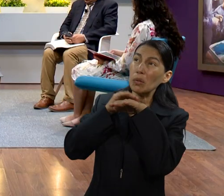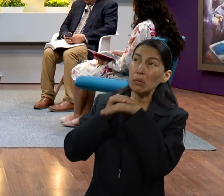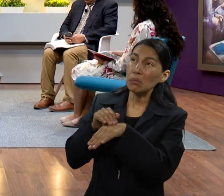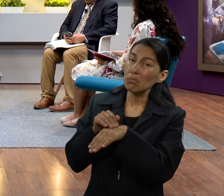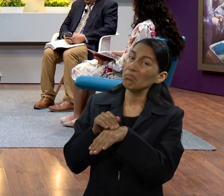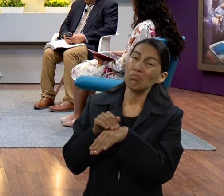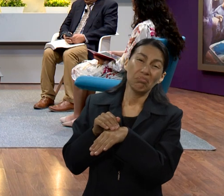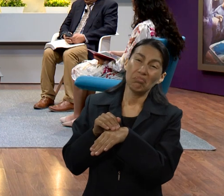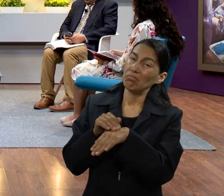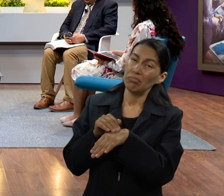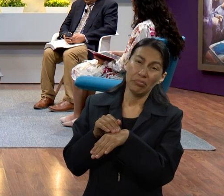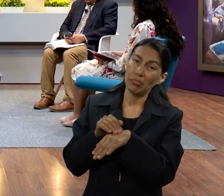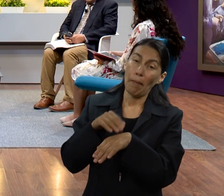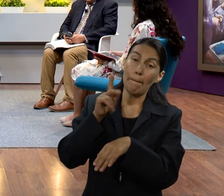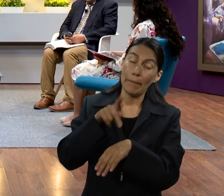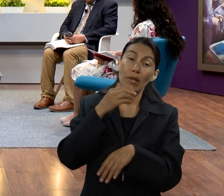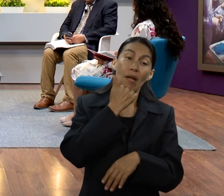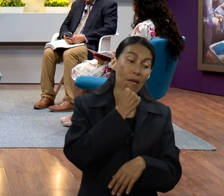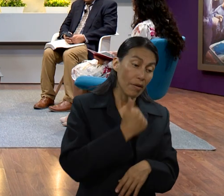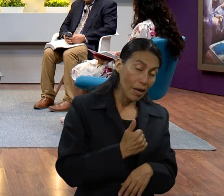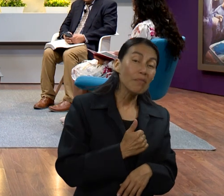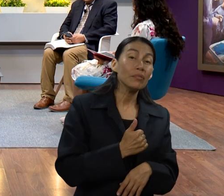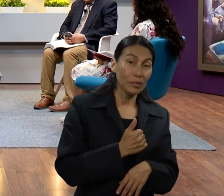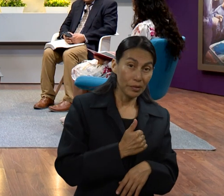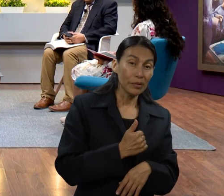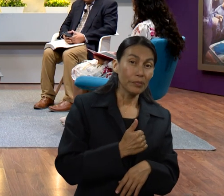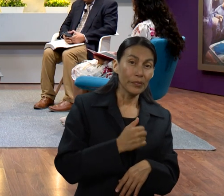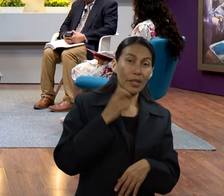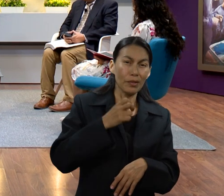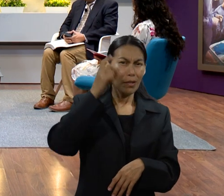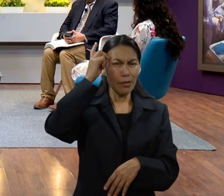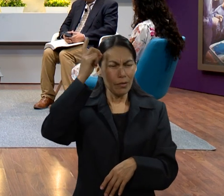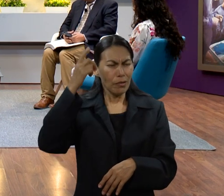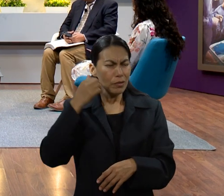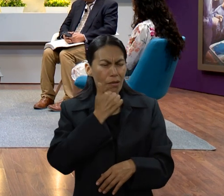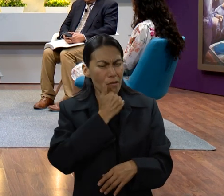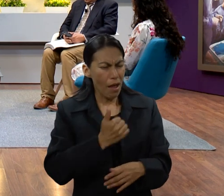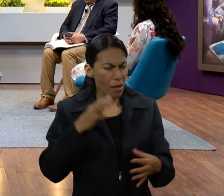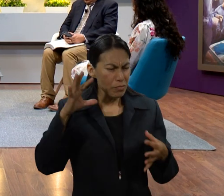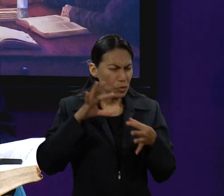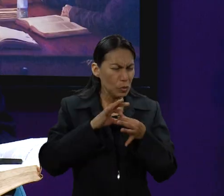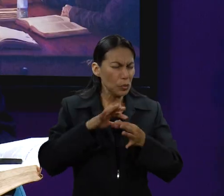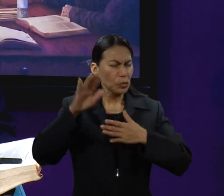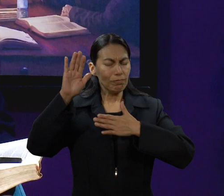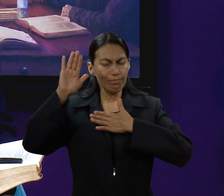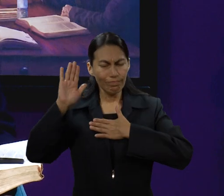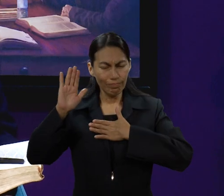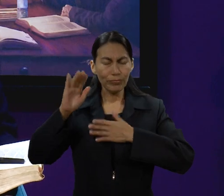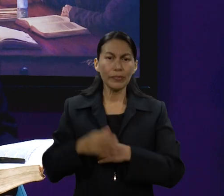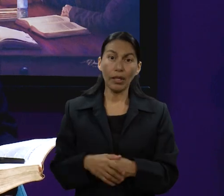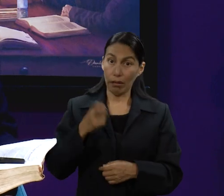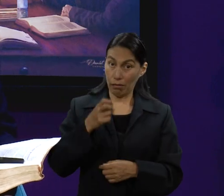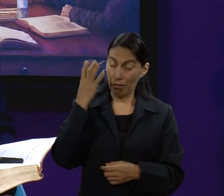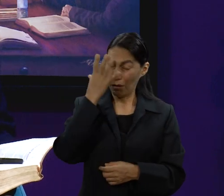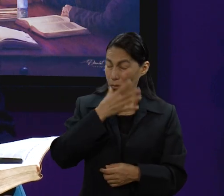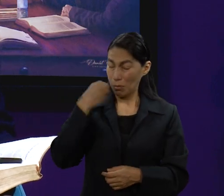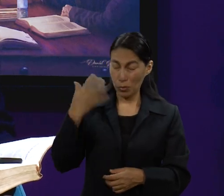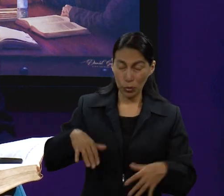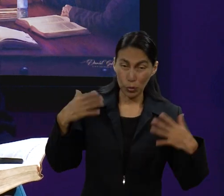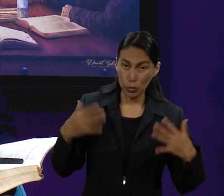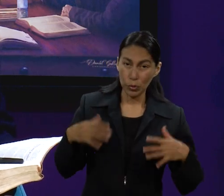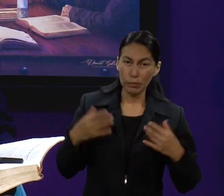Dios. Pero Abraham, sí. Y el pacto que el Señor le hace a Abraham es un pacto que creo que, qué privilegio el tener.